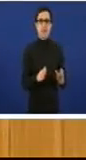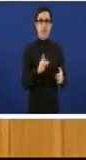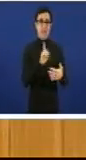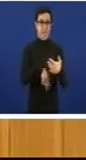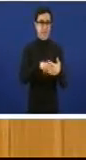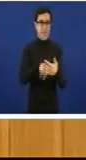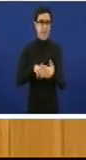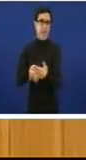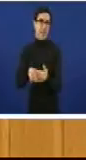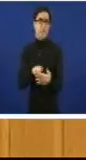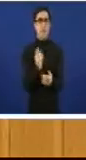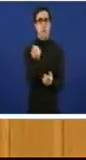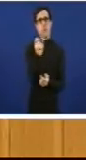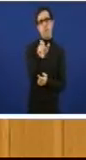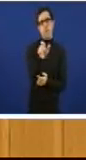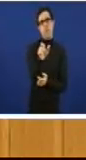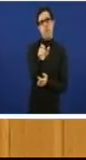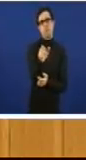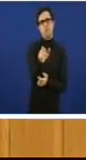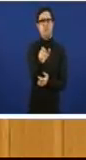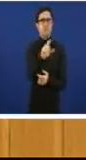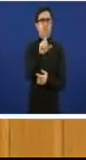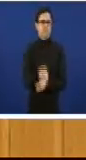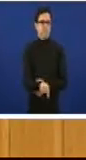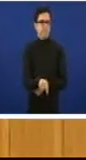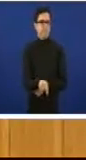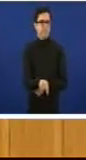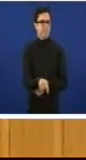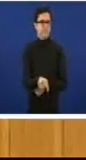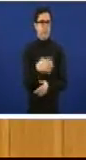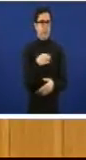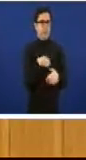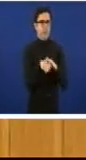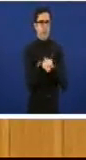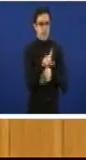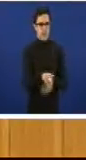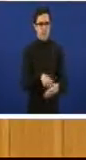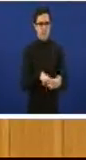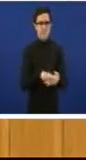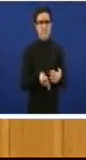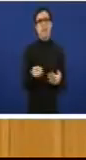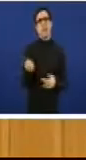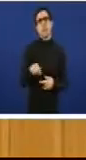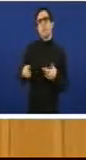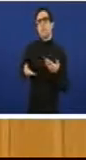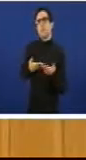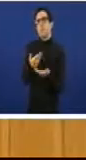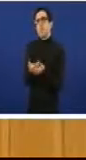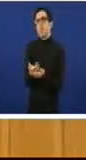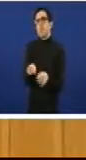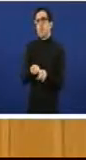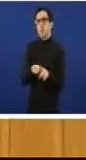a un precio asequible. Tamén propoñemos a recuperación de zonas marisqueiras